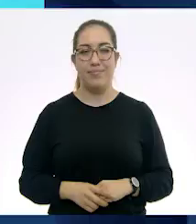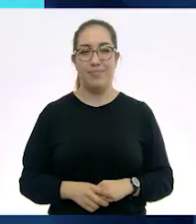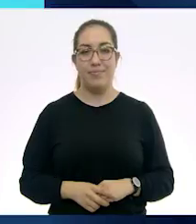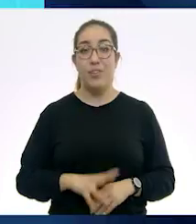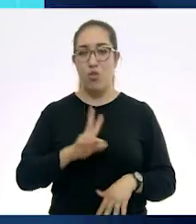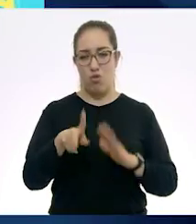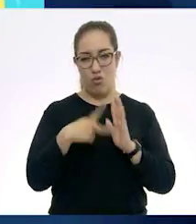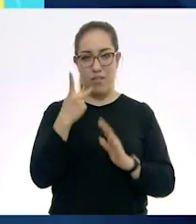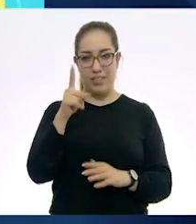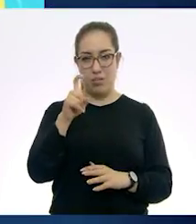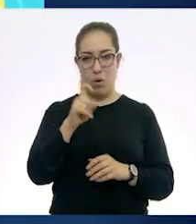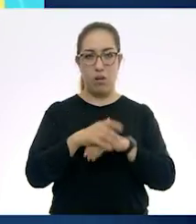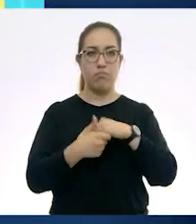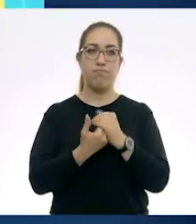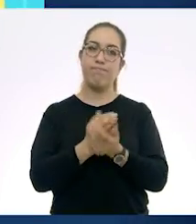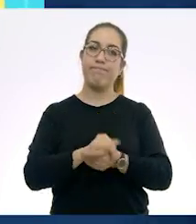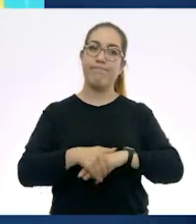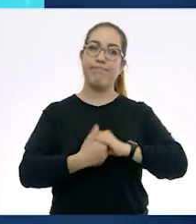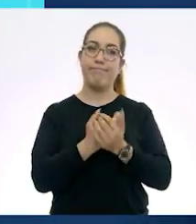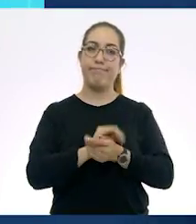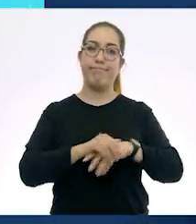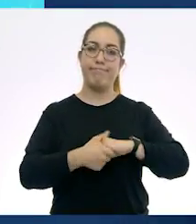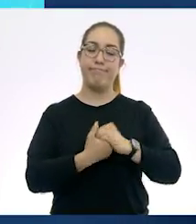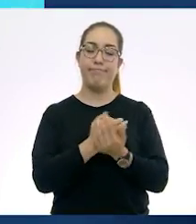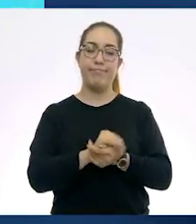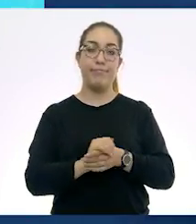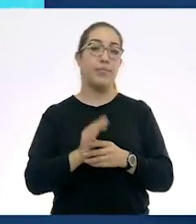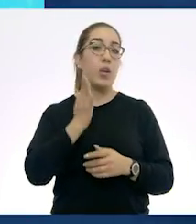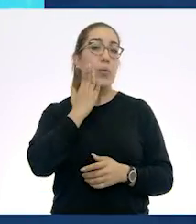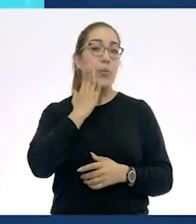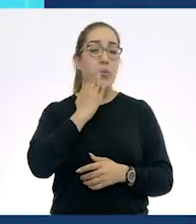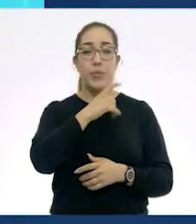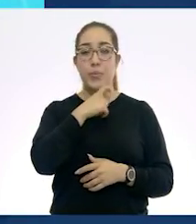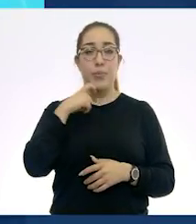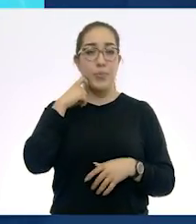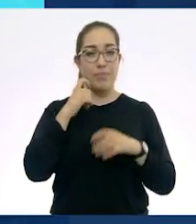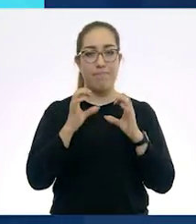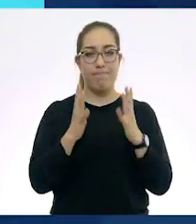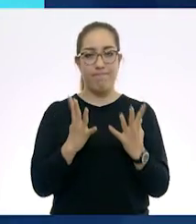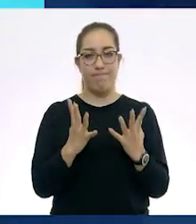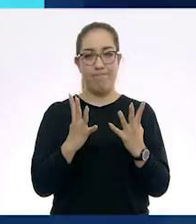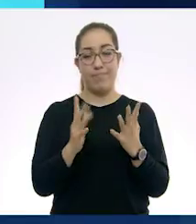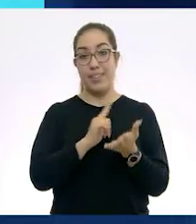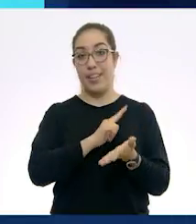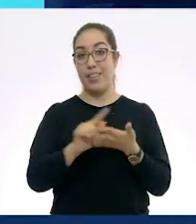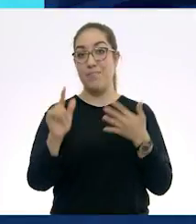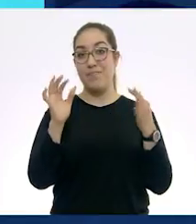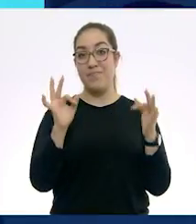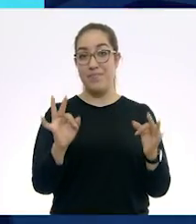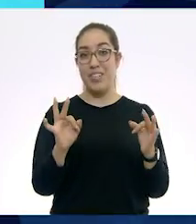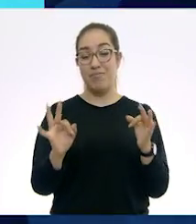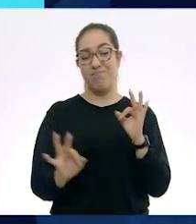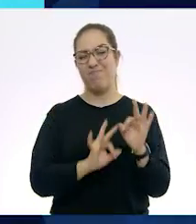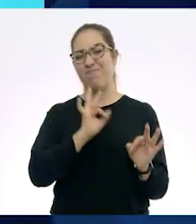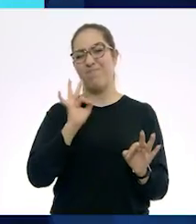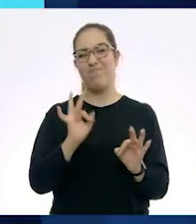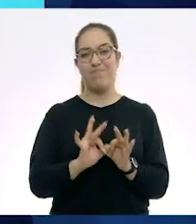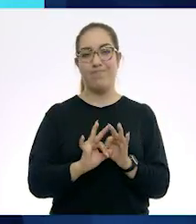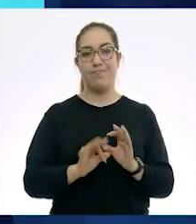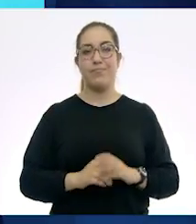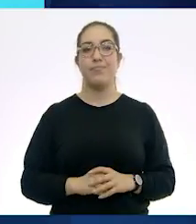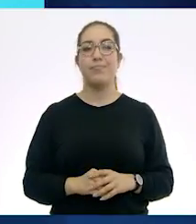Enjuaga tus manos con agua. Sécalas con una toalla. ¡Y listo! Tus manos están